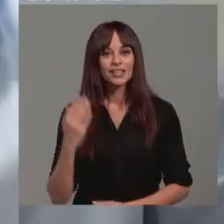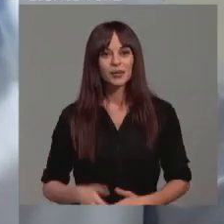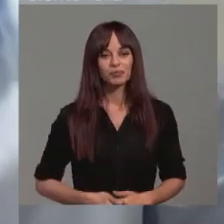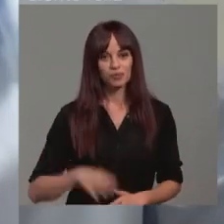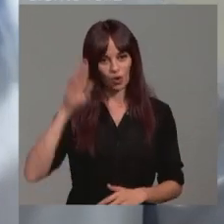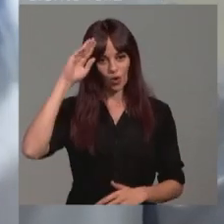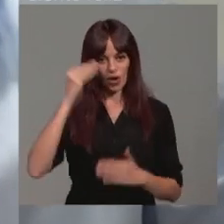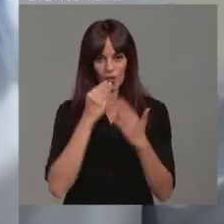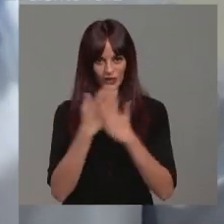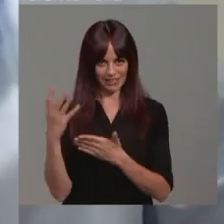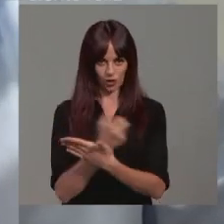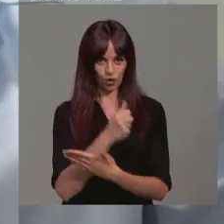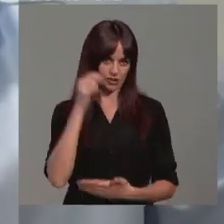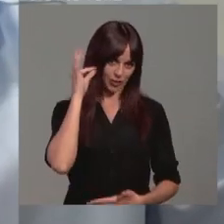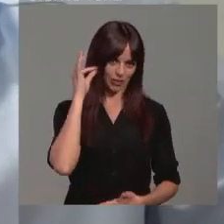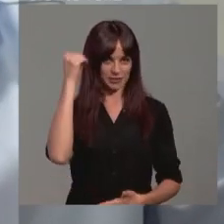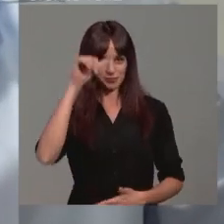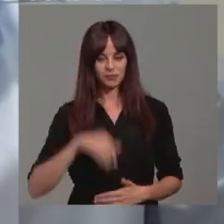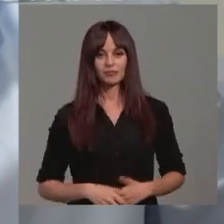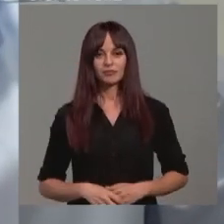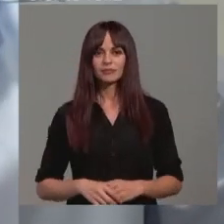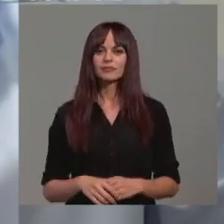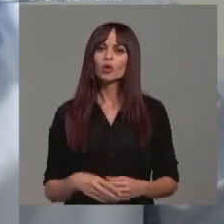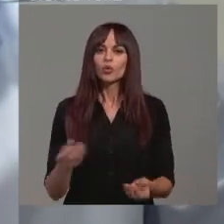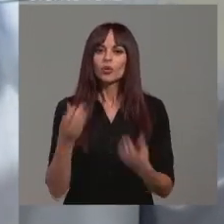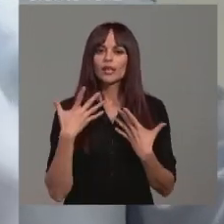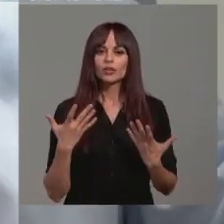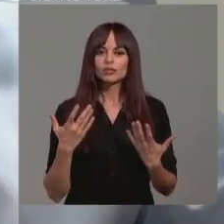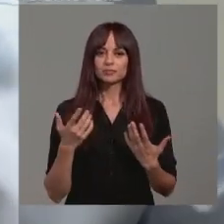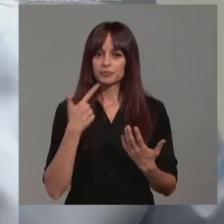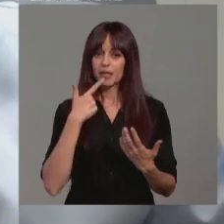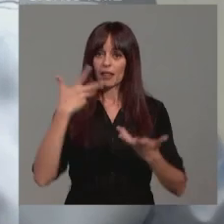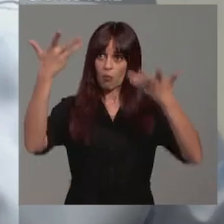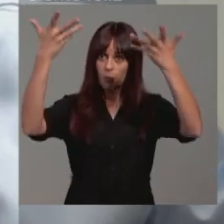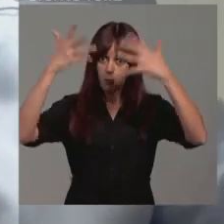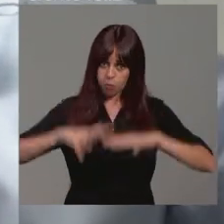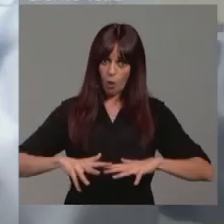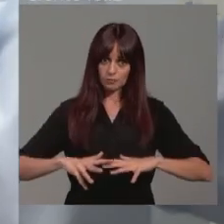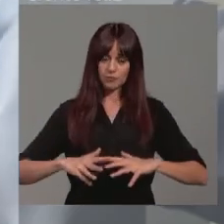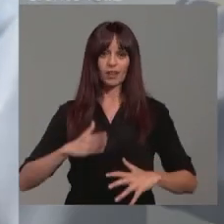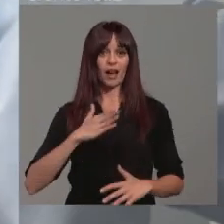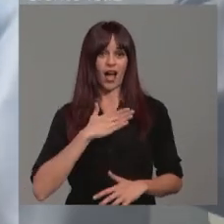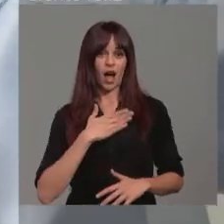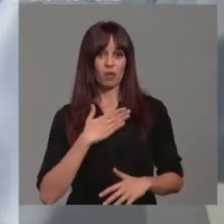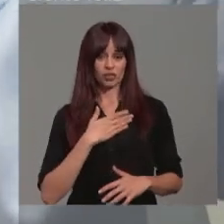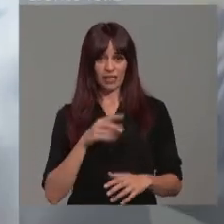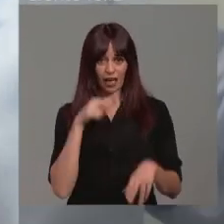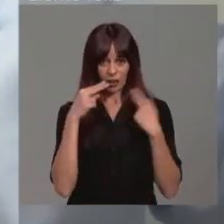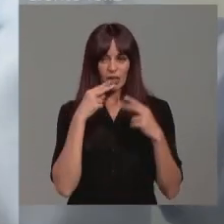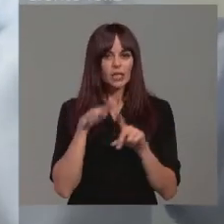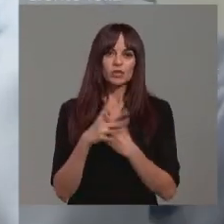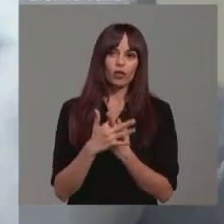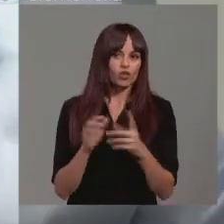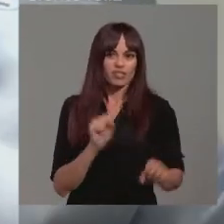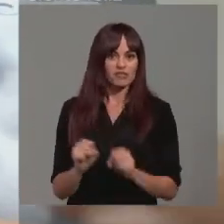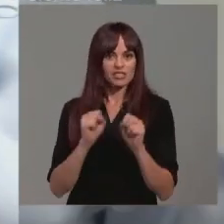Hola, buenos días a todos y a todas. Cuéntenos, ¿por qué dice usted que este derribo le ha creado a los propietarios una situación de